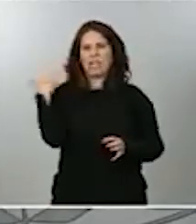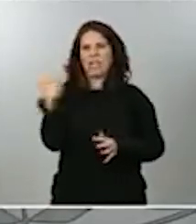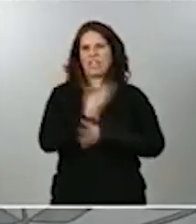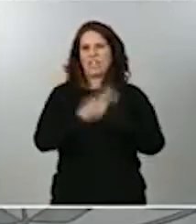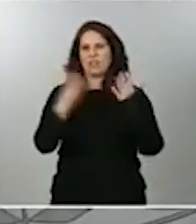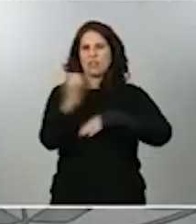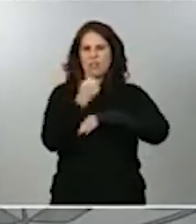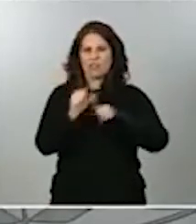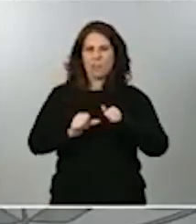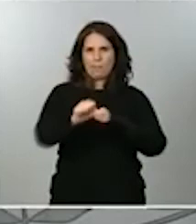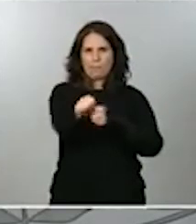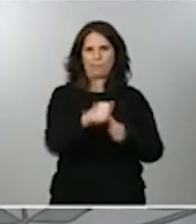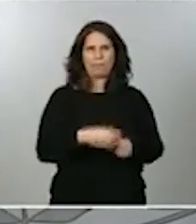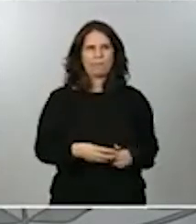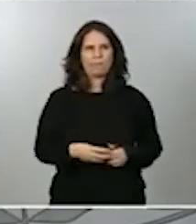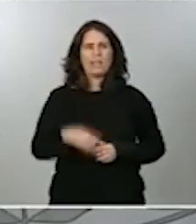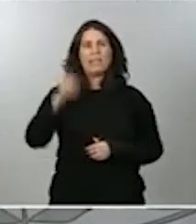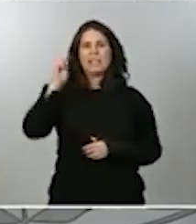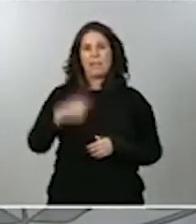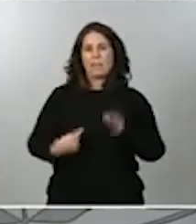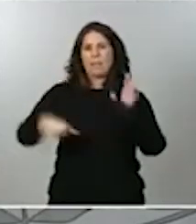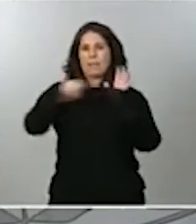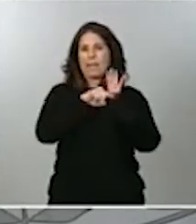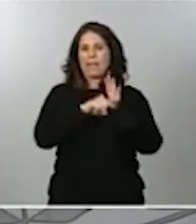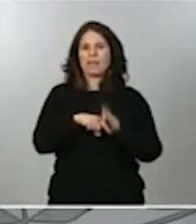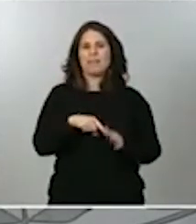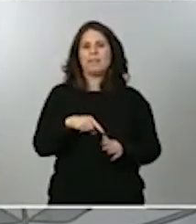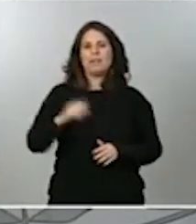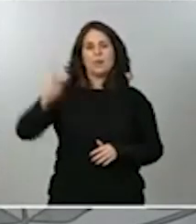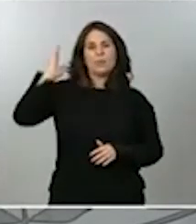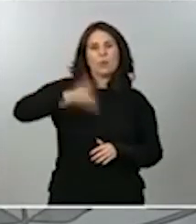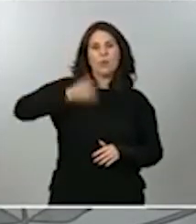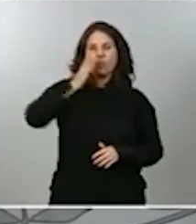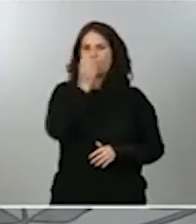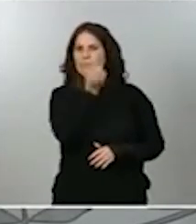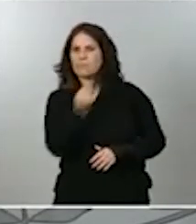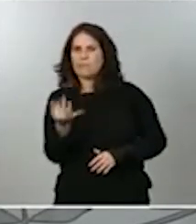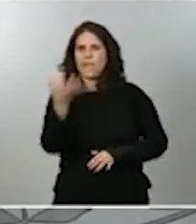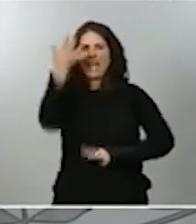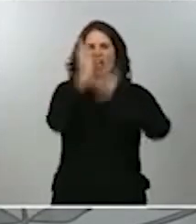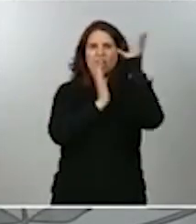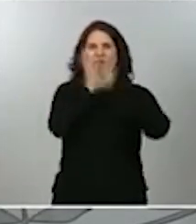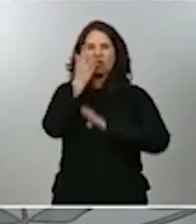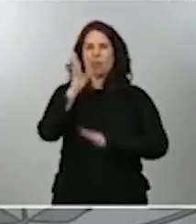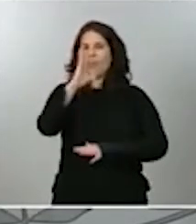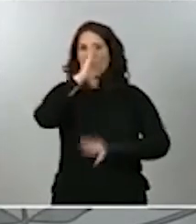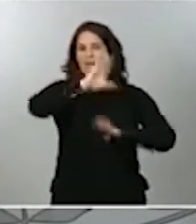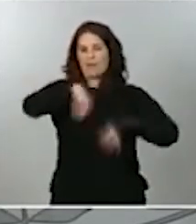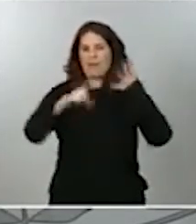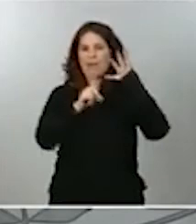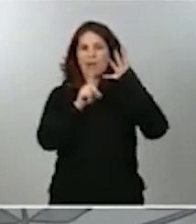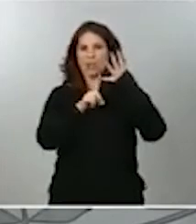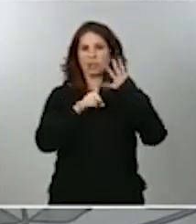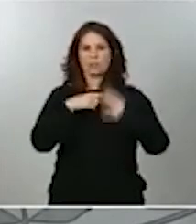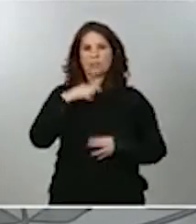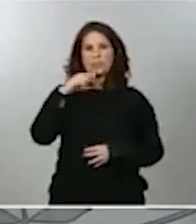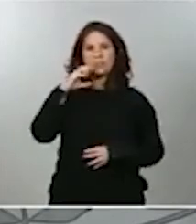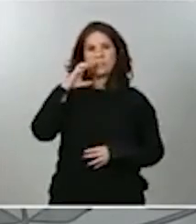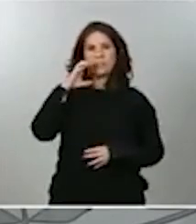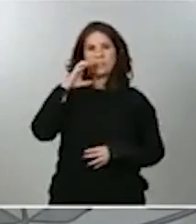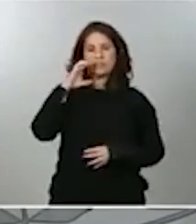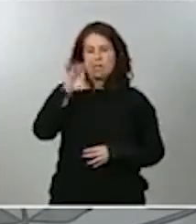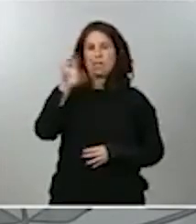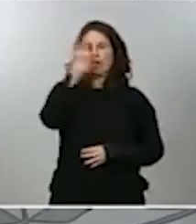Y también los daños provocados por varios incendios a finales de febrero en la comunidad autónoma de Canarias. Una